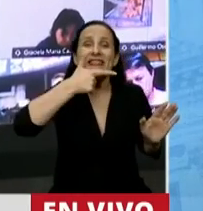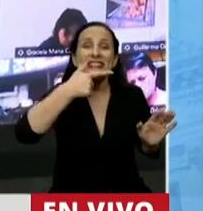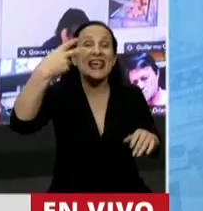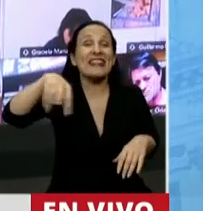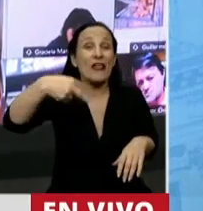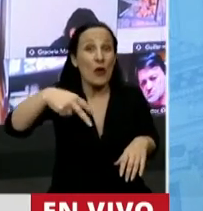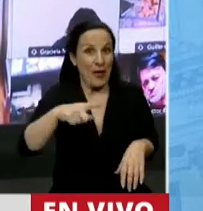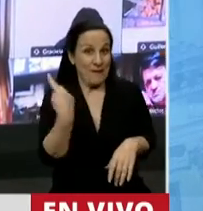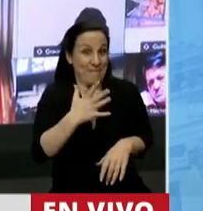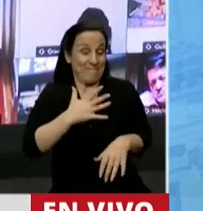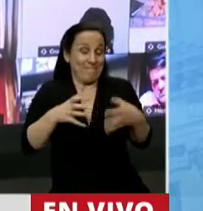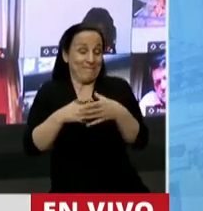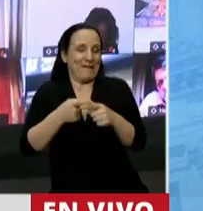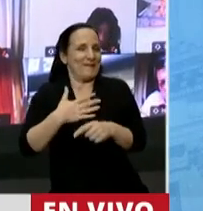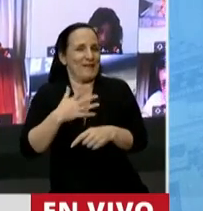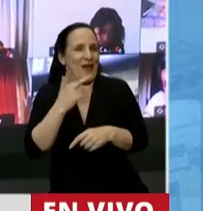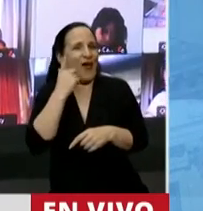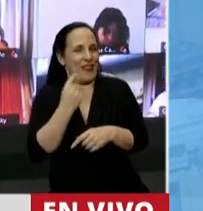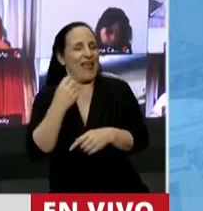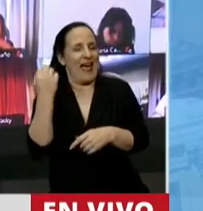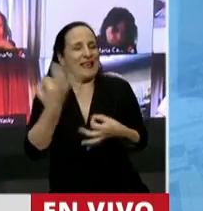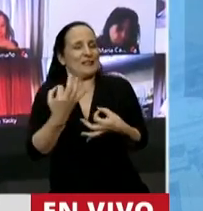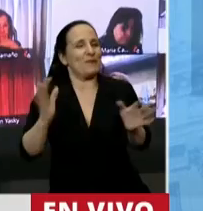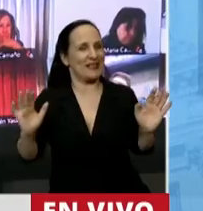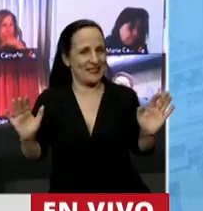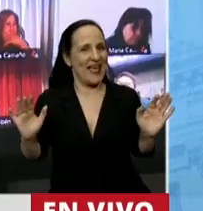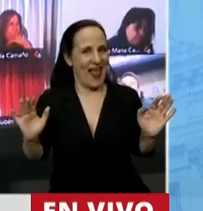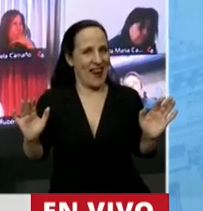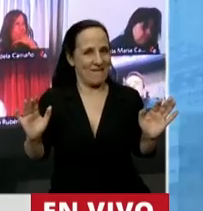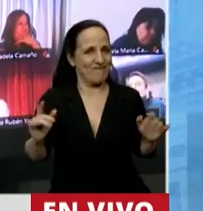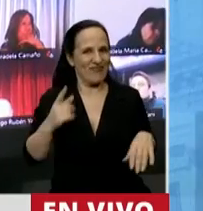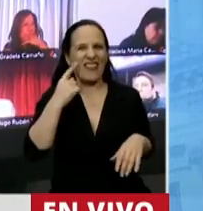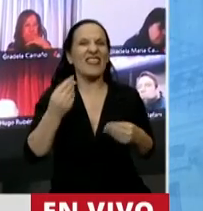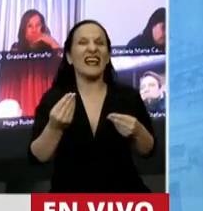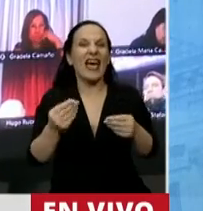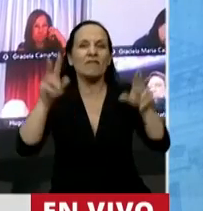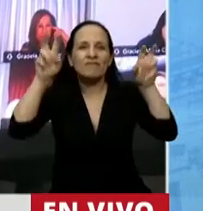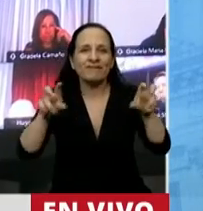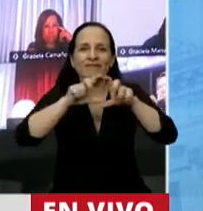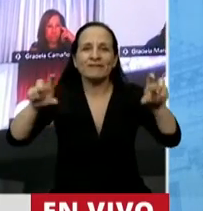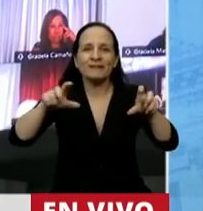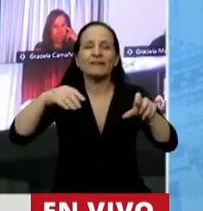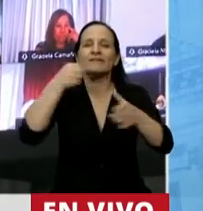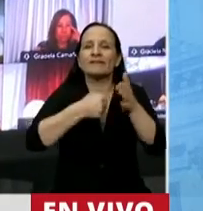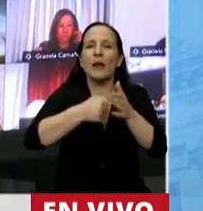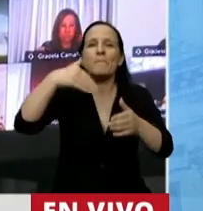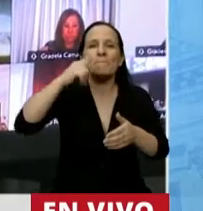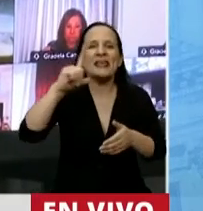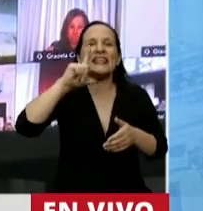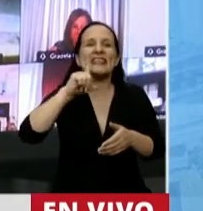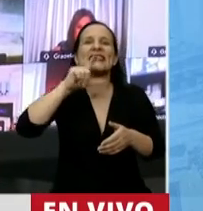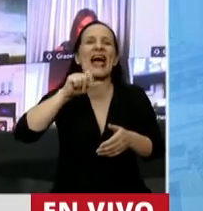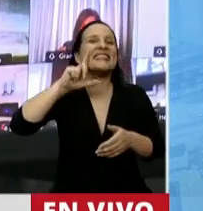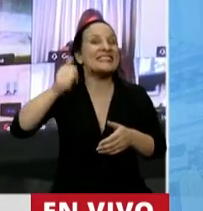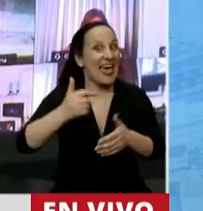de noviembre, para nosotros es un día especial, es un día en el cual nosotros reivindicamos la militancia política, somos militantes